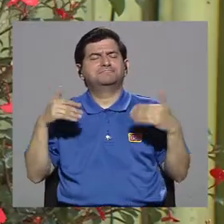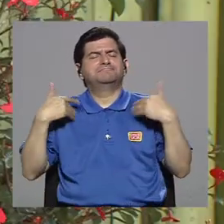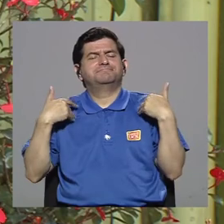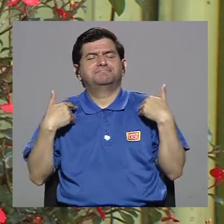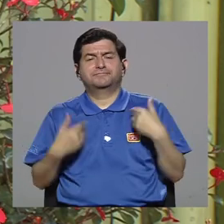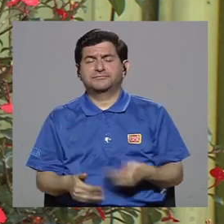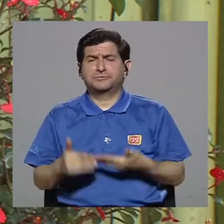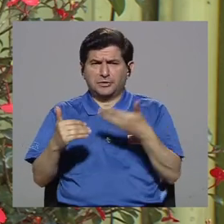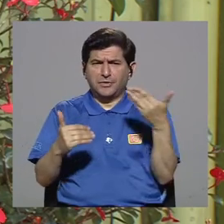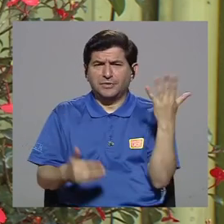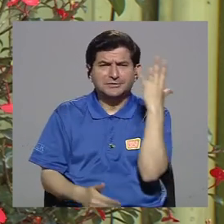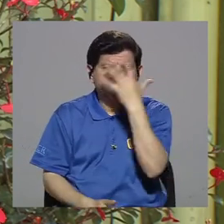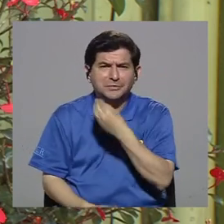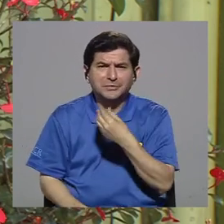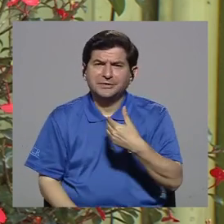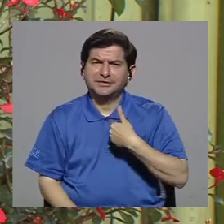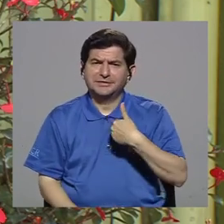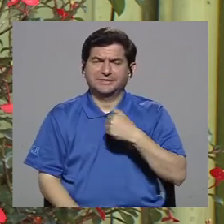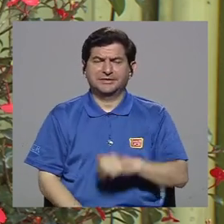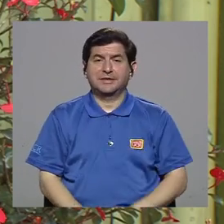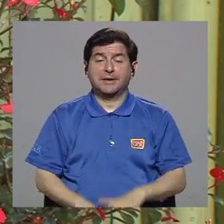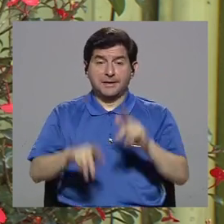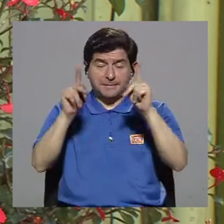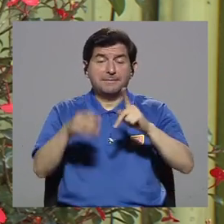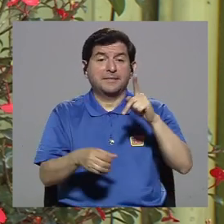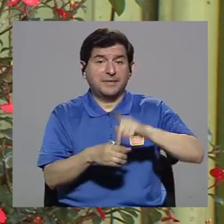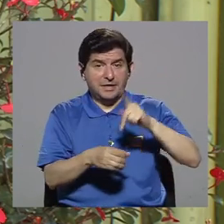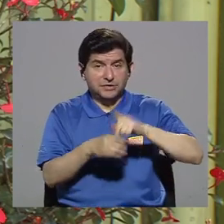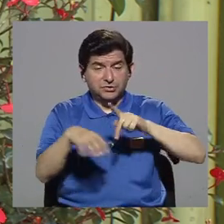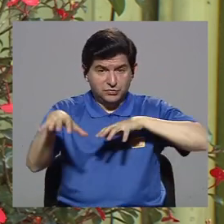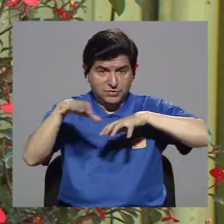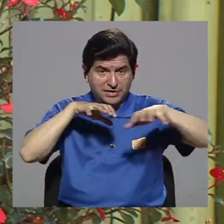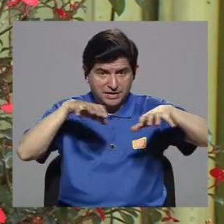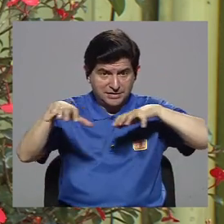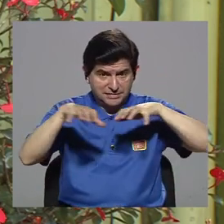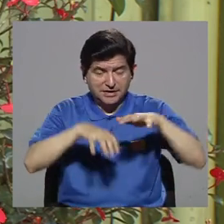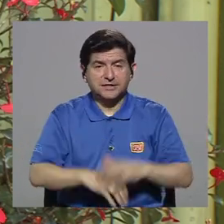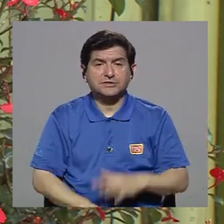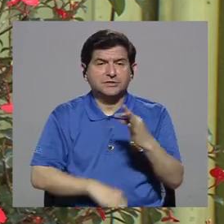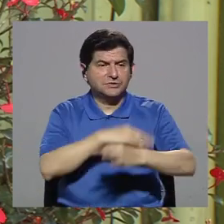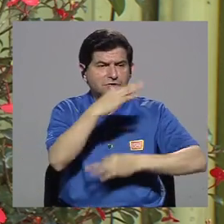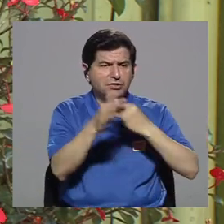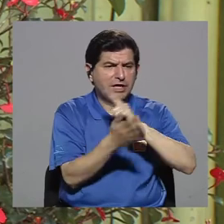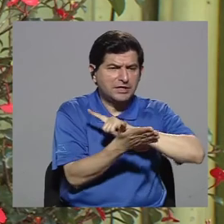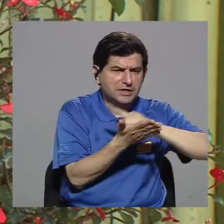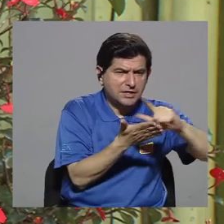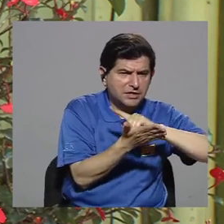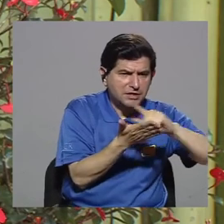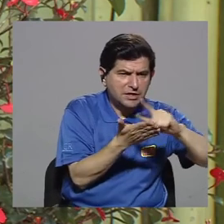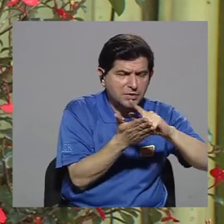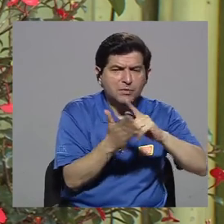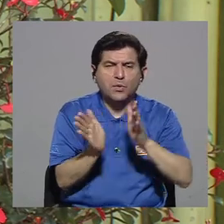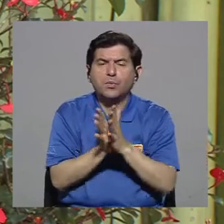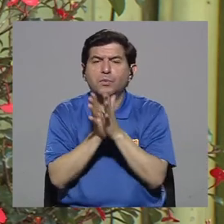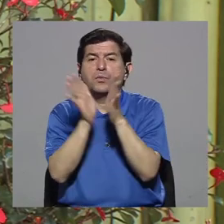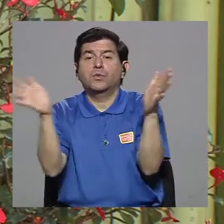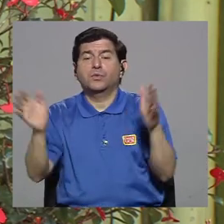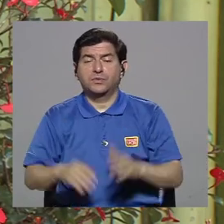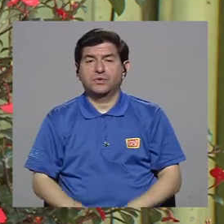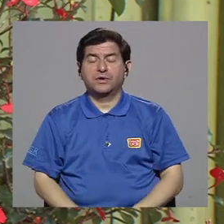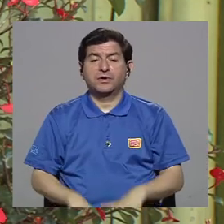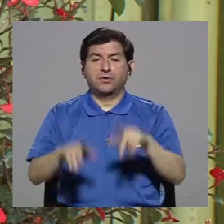alegría, hay una cosa muy bonita en eso, Gabriela. La gente que participa en actividades de limpieza y ornato público